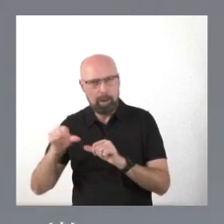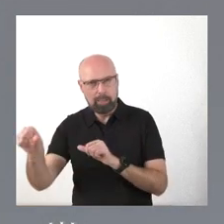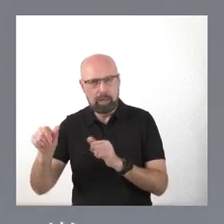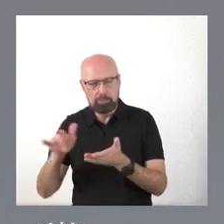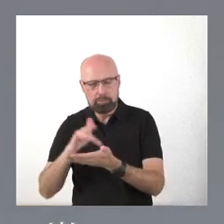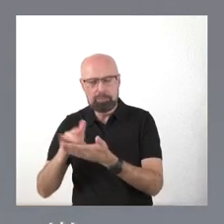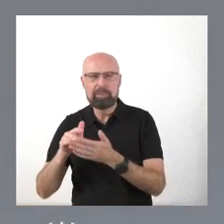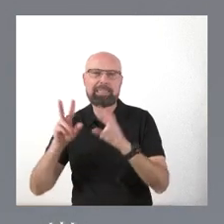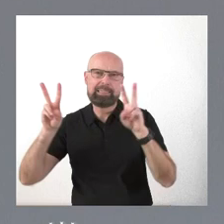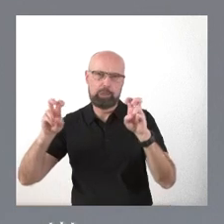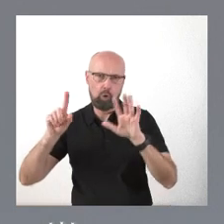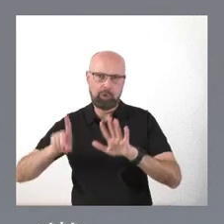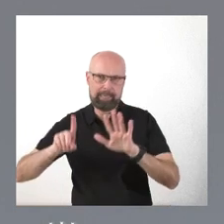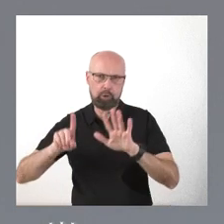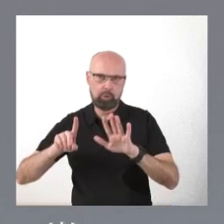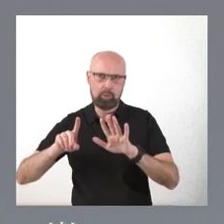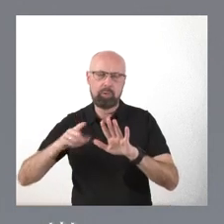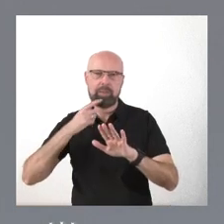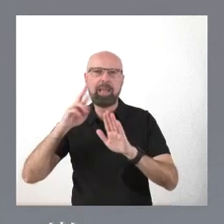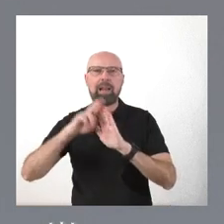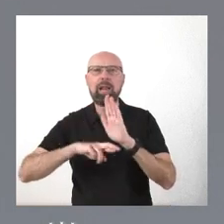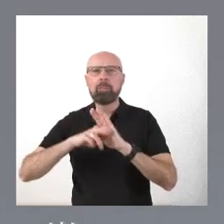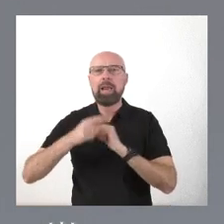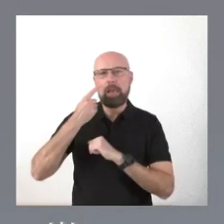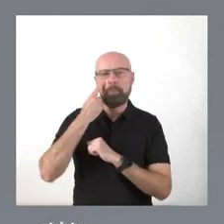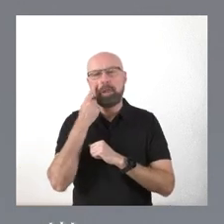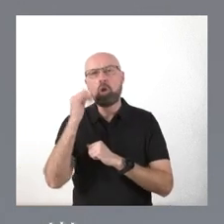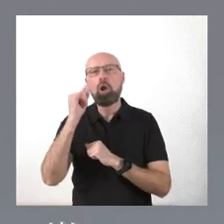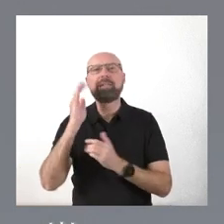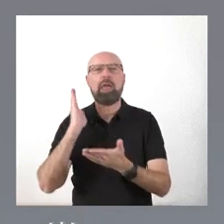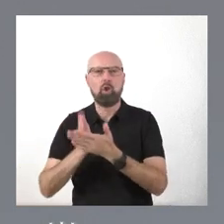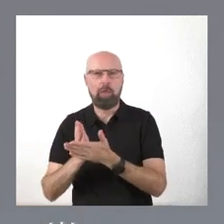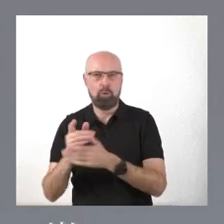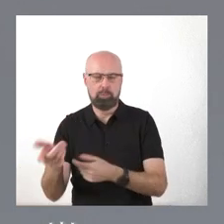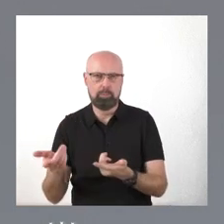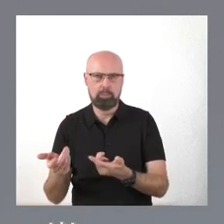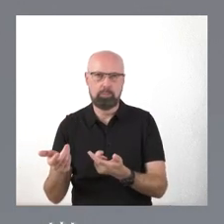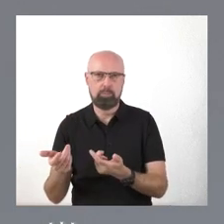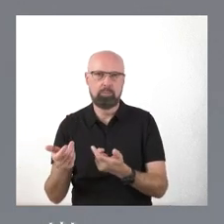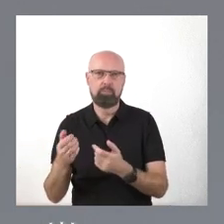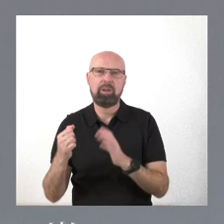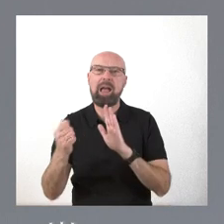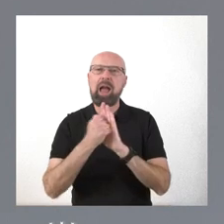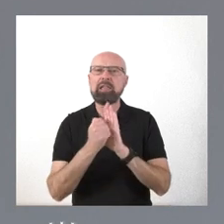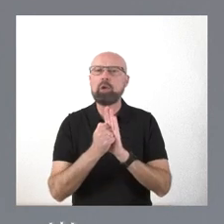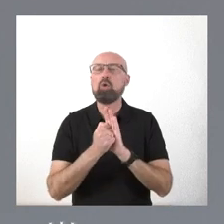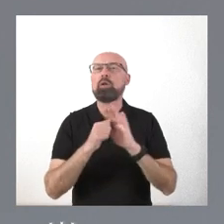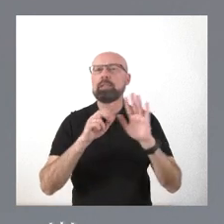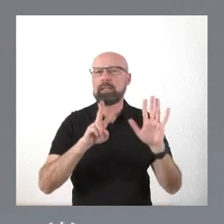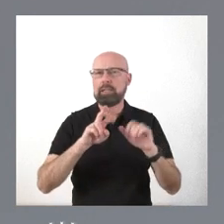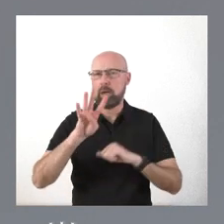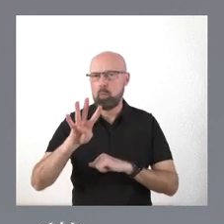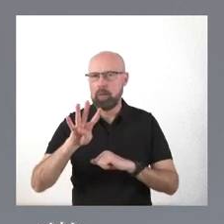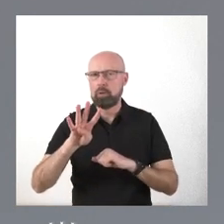título sexto, régimen, inspector y sancionador. Y son el artículo 74, el